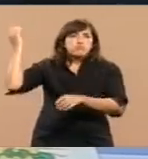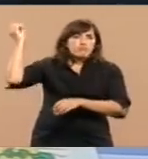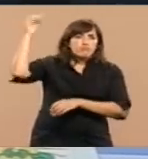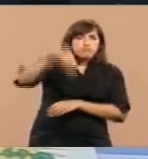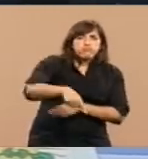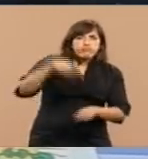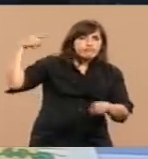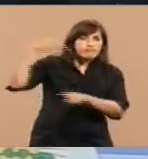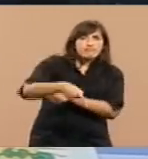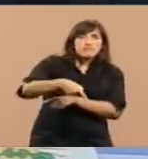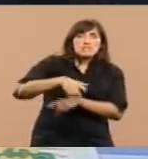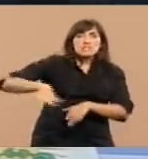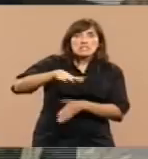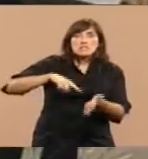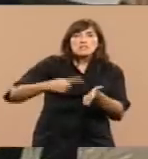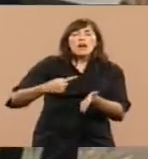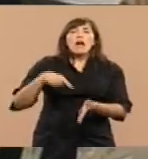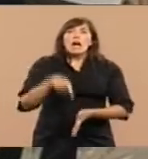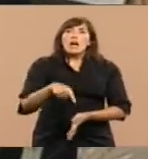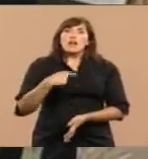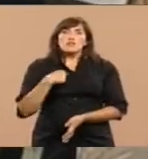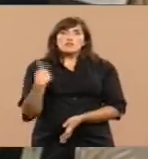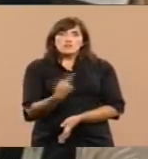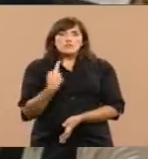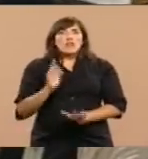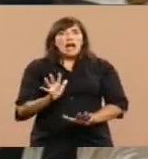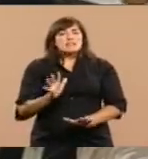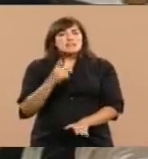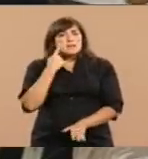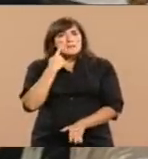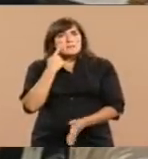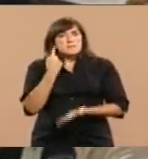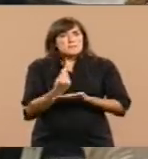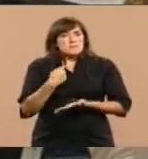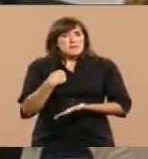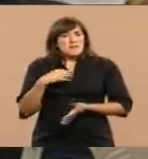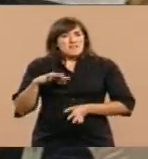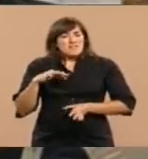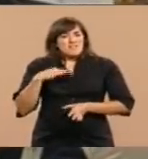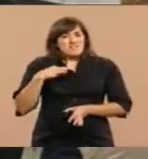fuera atacada. Así vivimos los ríos galleguenses,